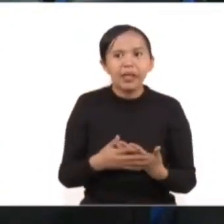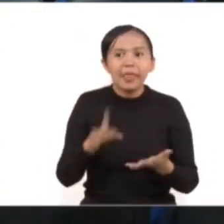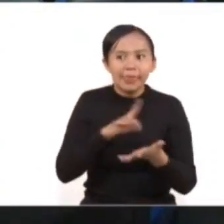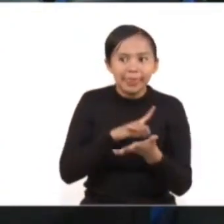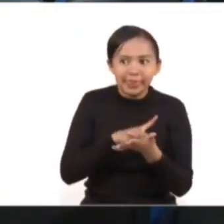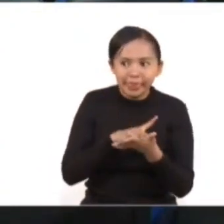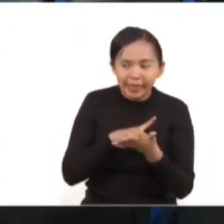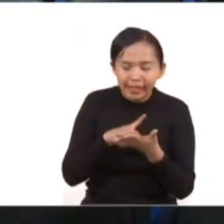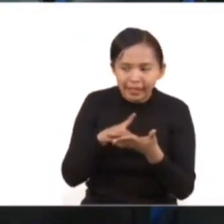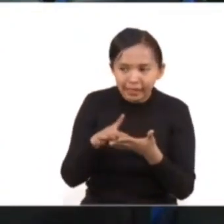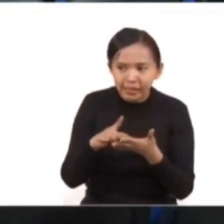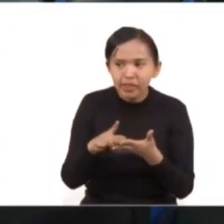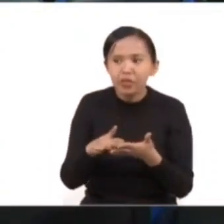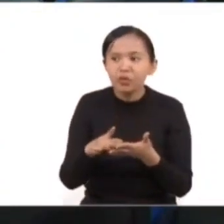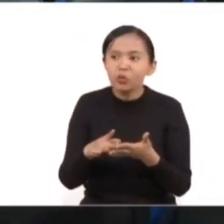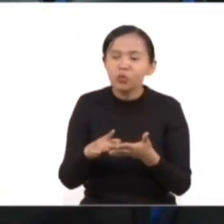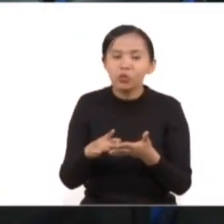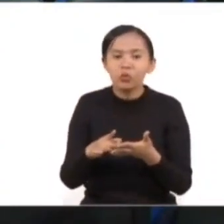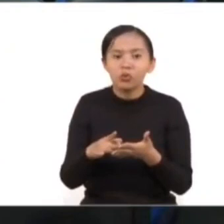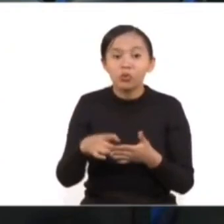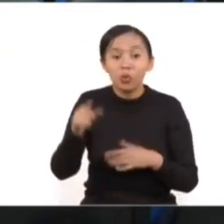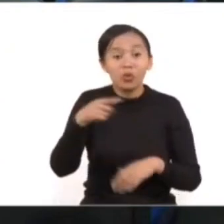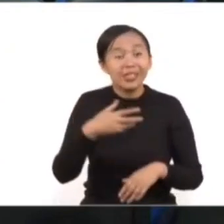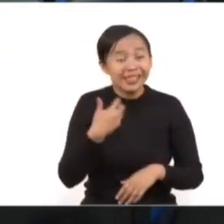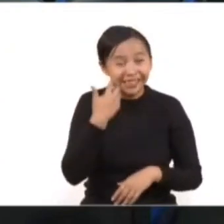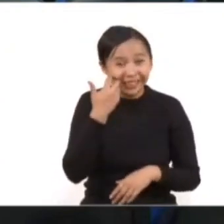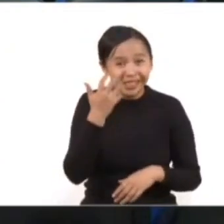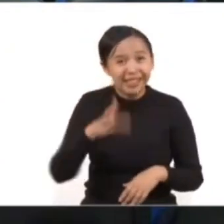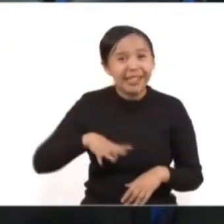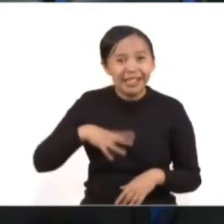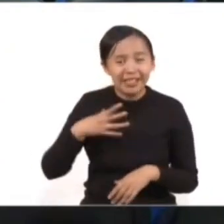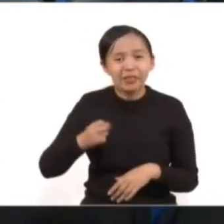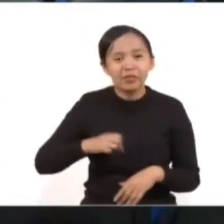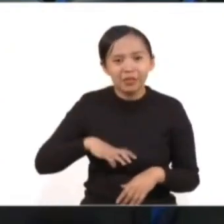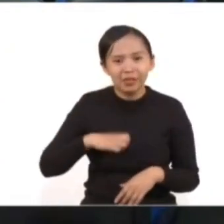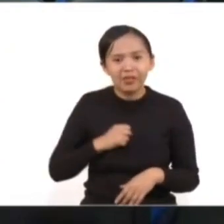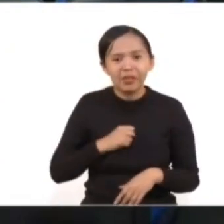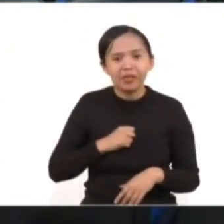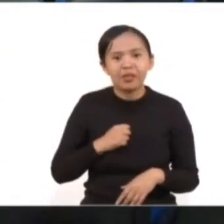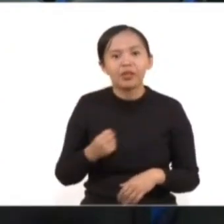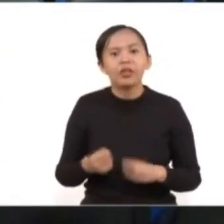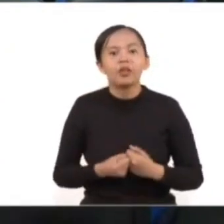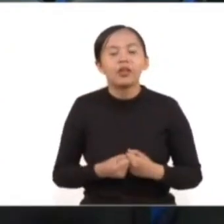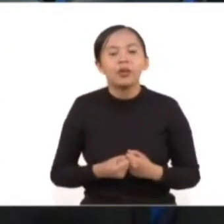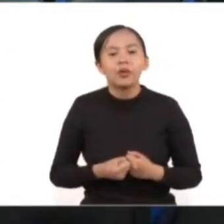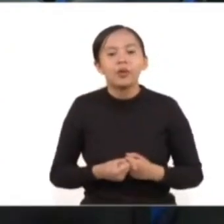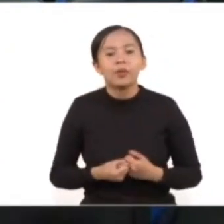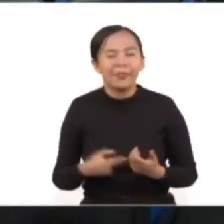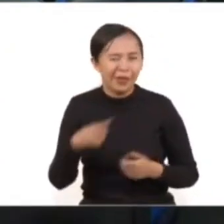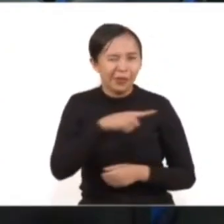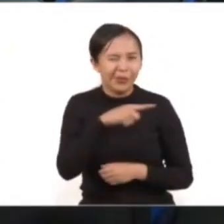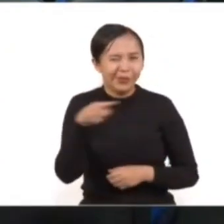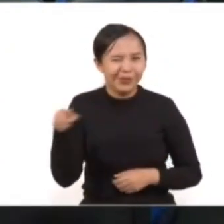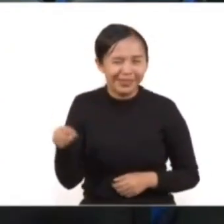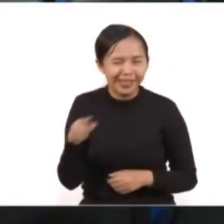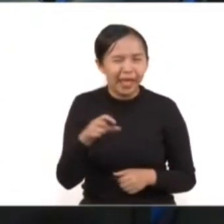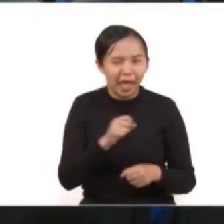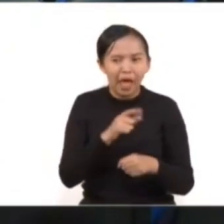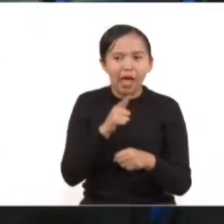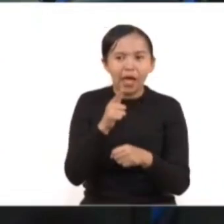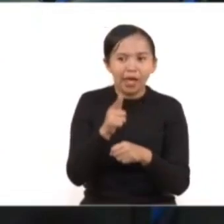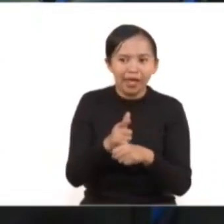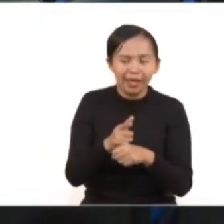derechos, por reconocernos como sujetos sociales de derechos. Y entonces, si ustedes se dan cuenta,